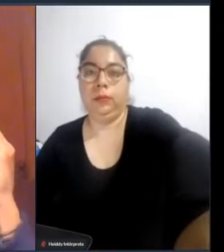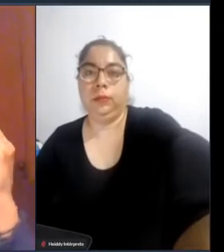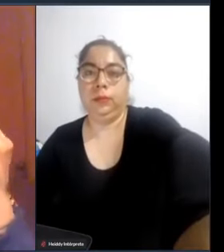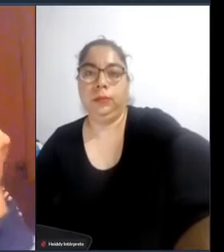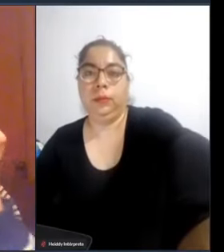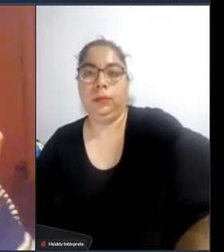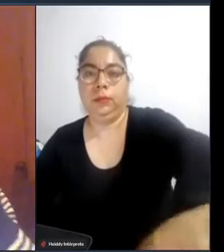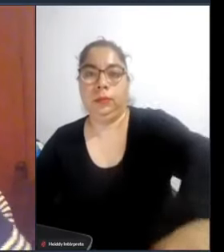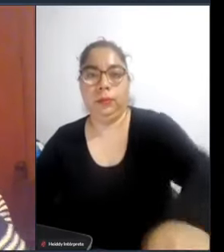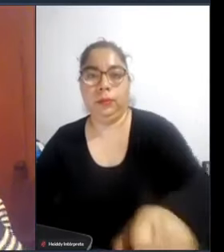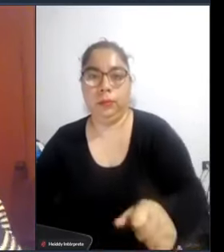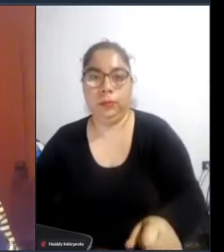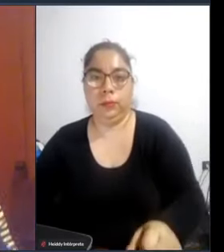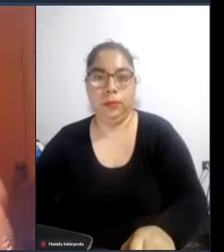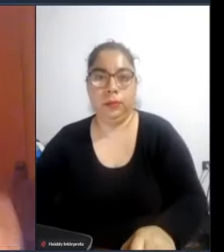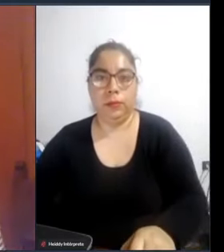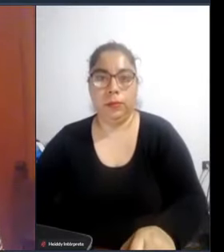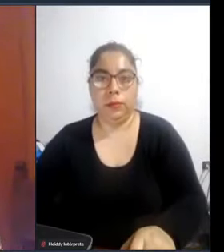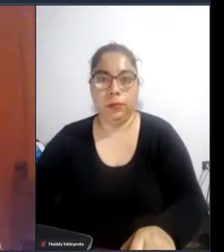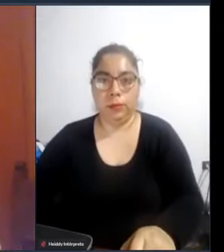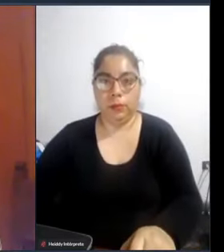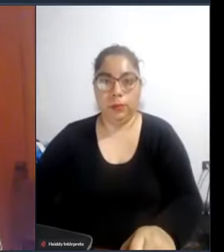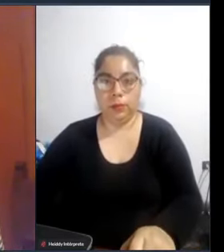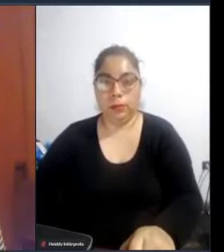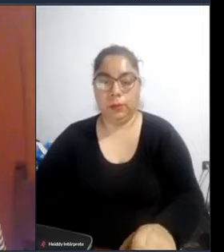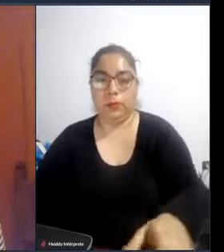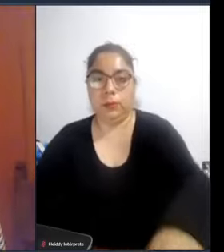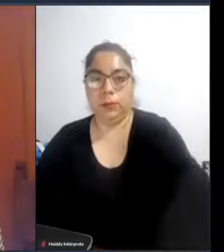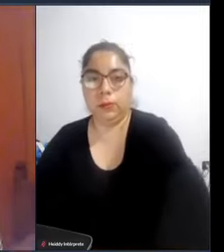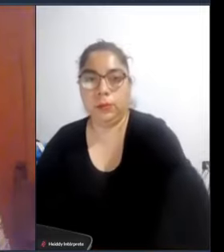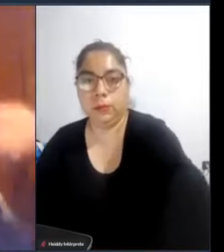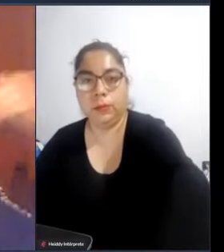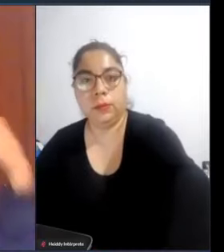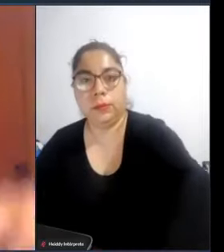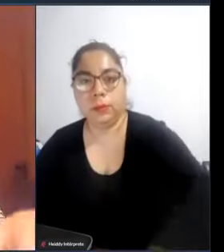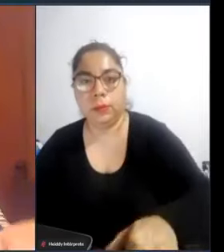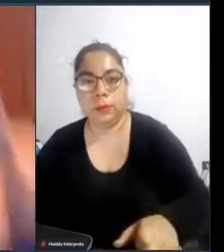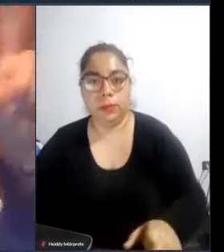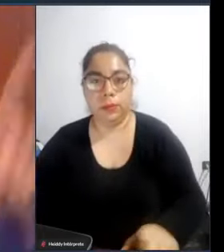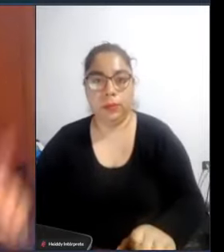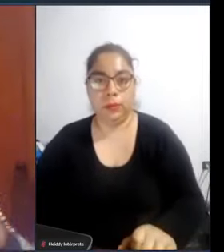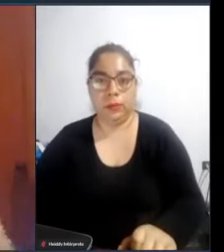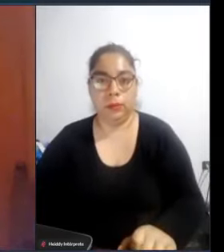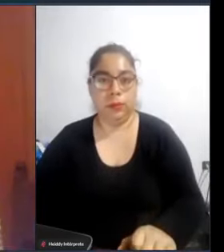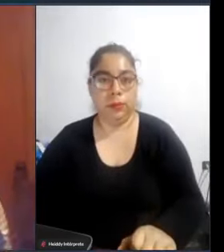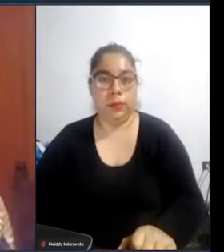no no no logramos escucharte veo tus labios que indicas que si te escuchamos pero no